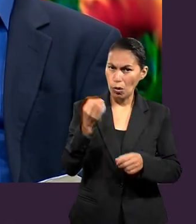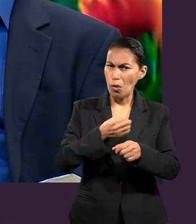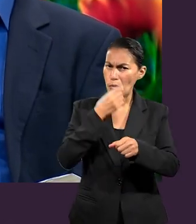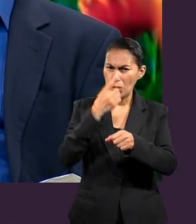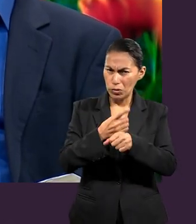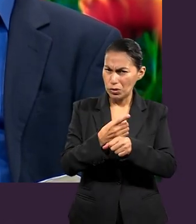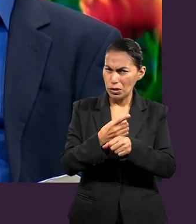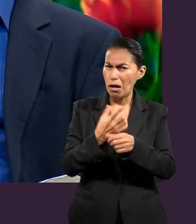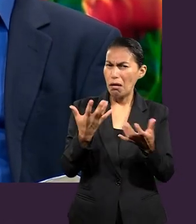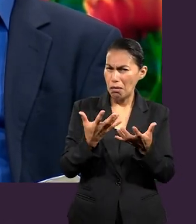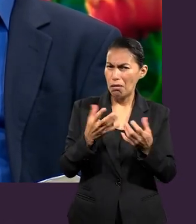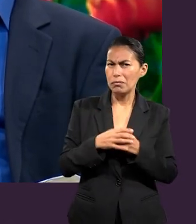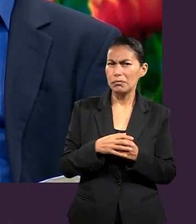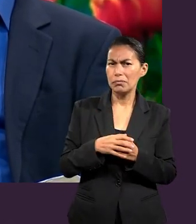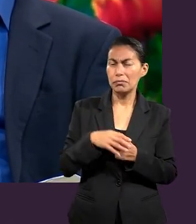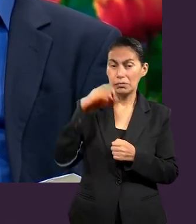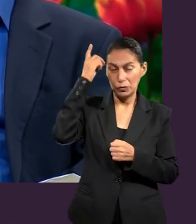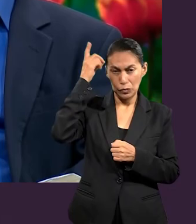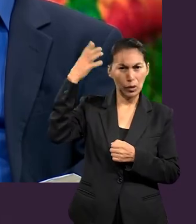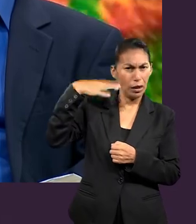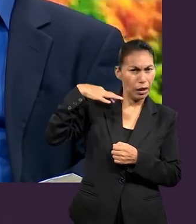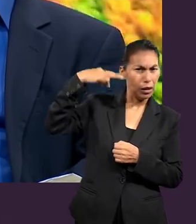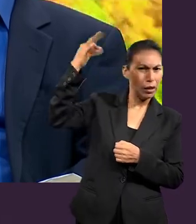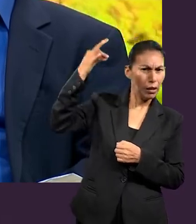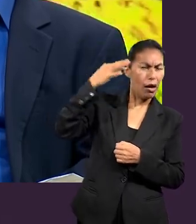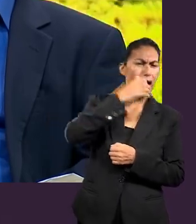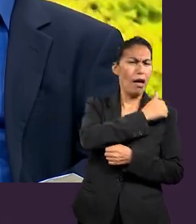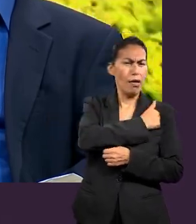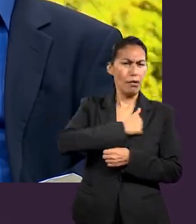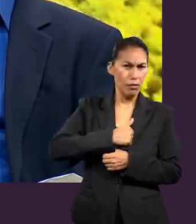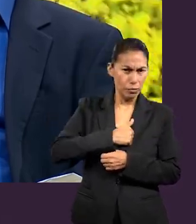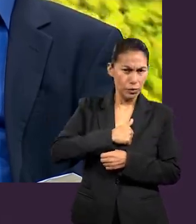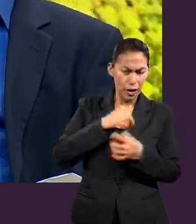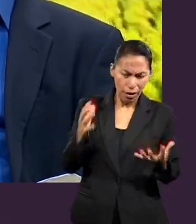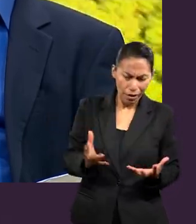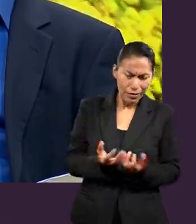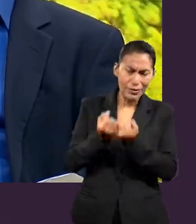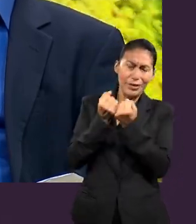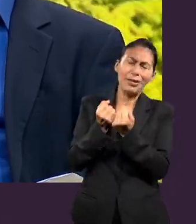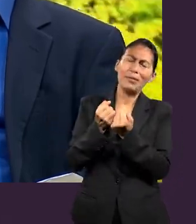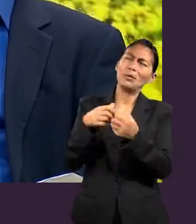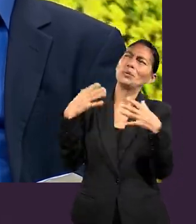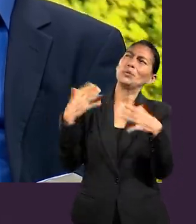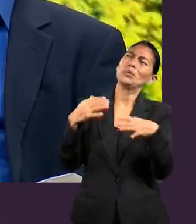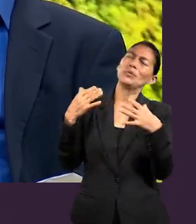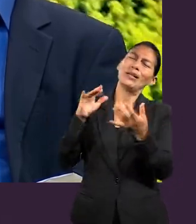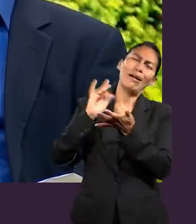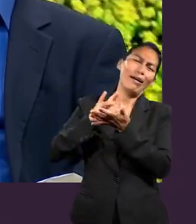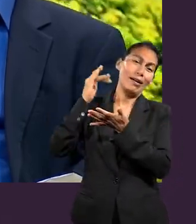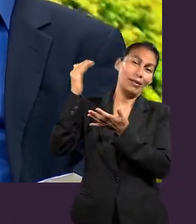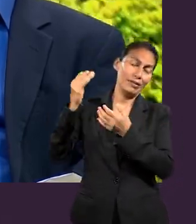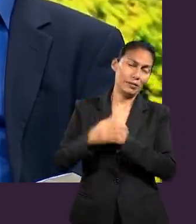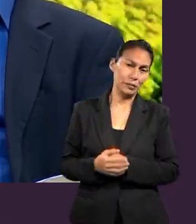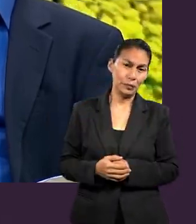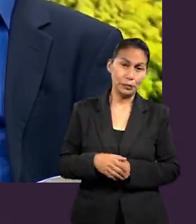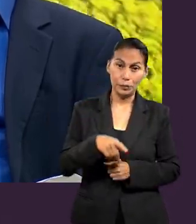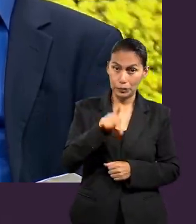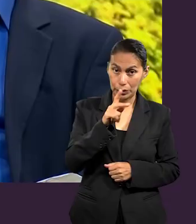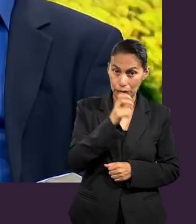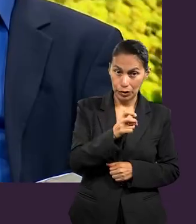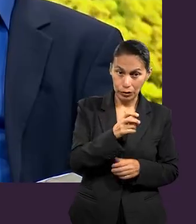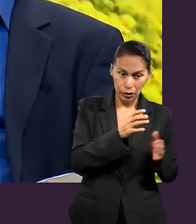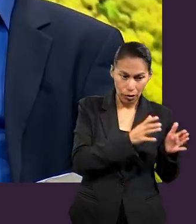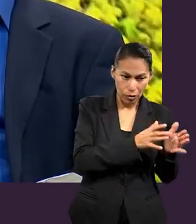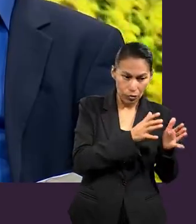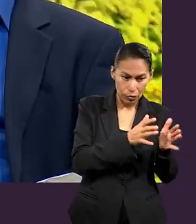tenemos la oportunidad de ser elegidos, de ser adoptados, y ser redimidos por Cristo Jesús. Pero este es un